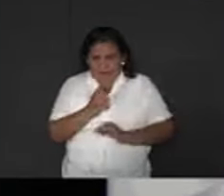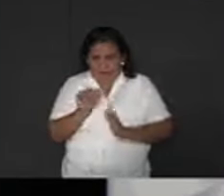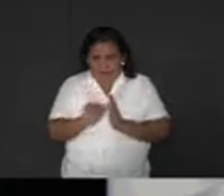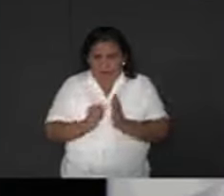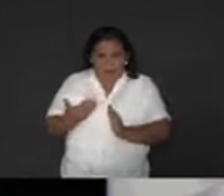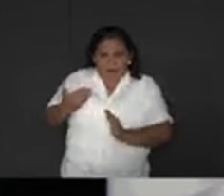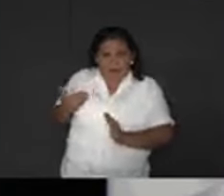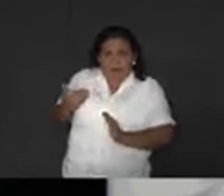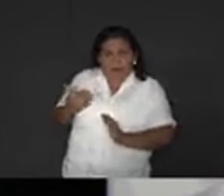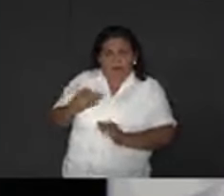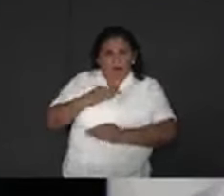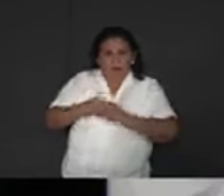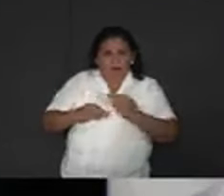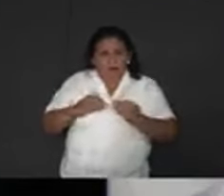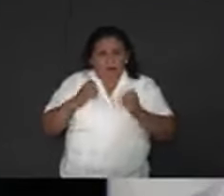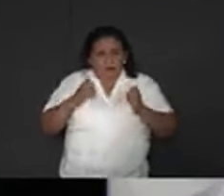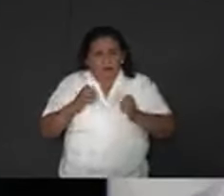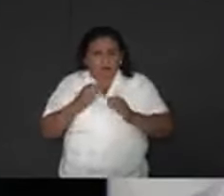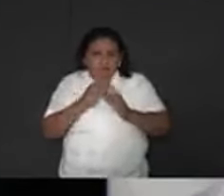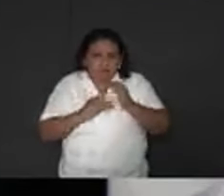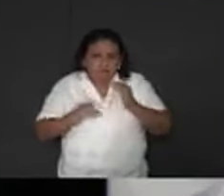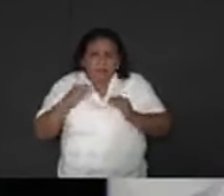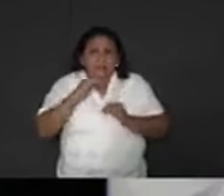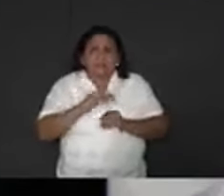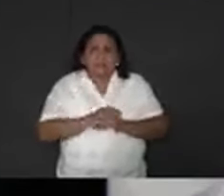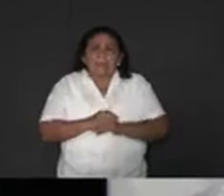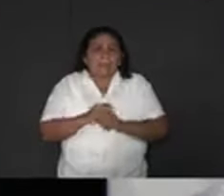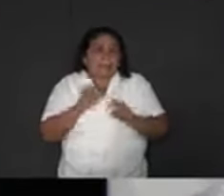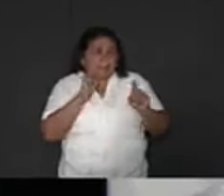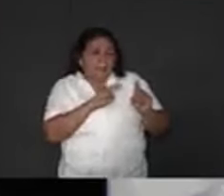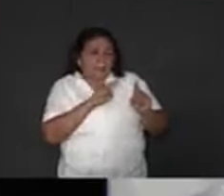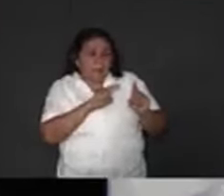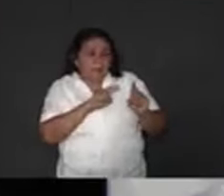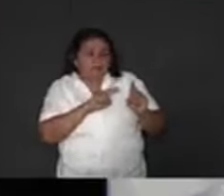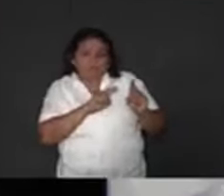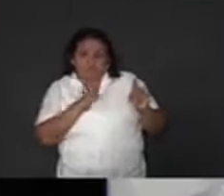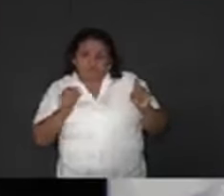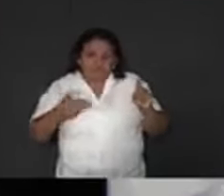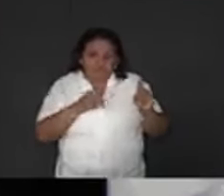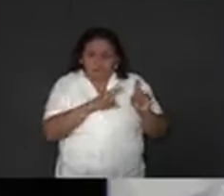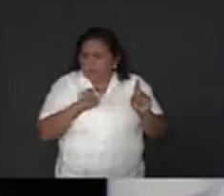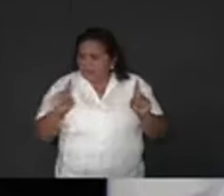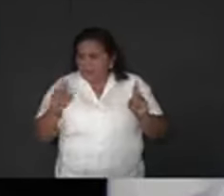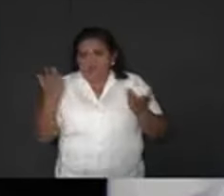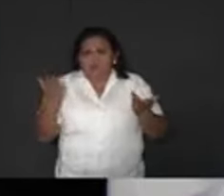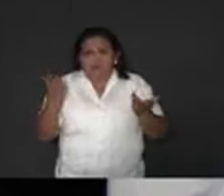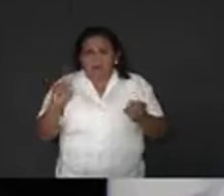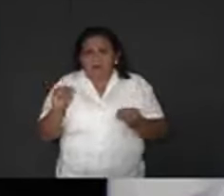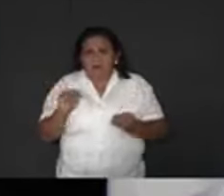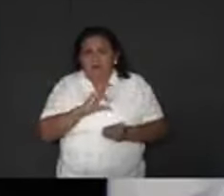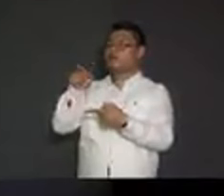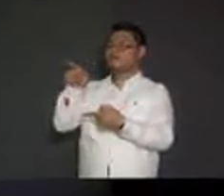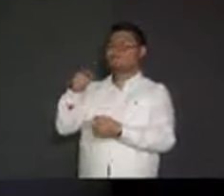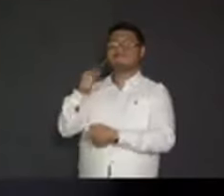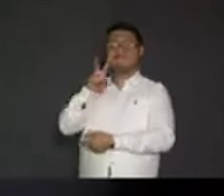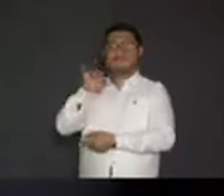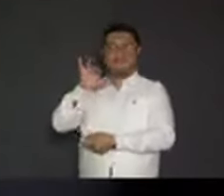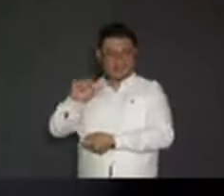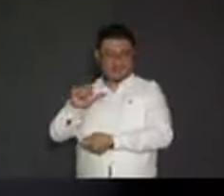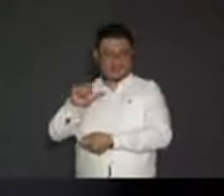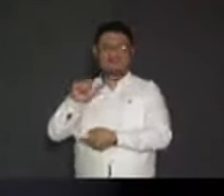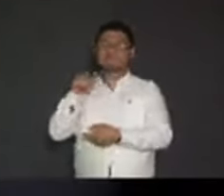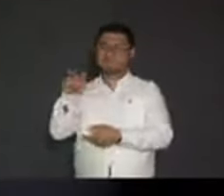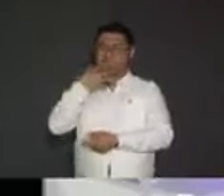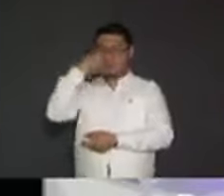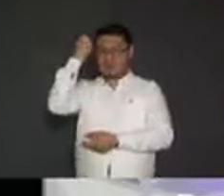En todas vamos arriba. En las patito que él ha inventado, pues va que no le da ni siquiera para sumar 100 puntos. Seguramente